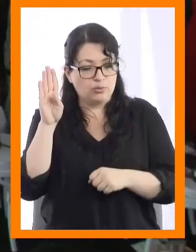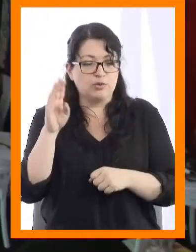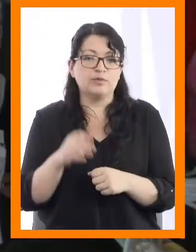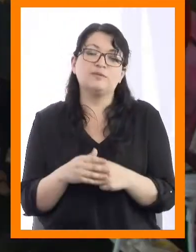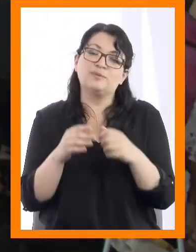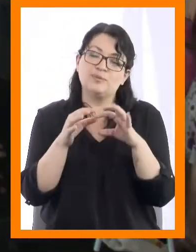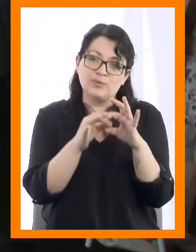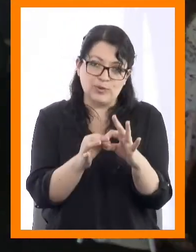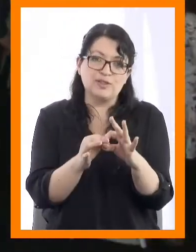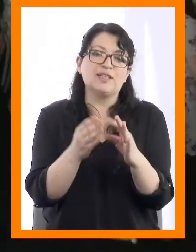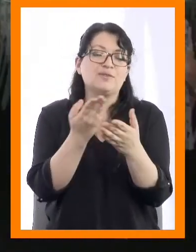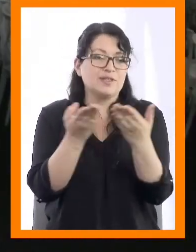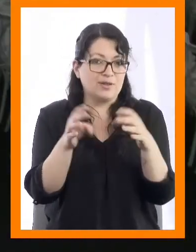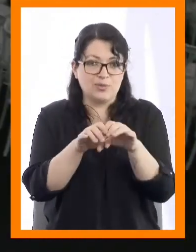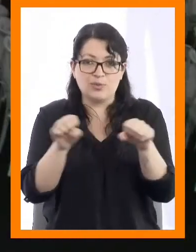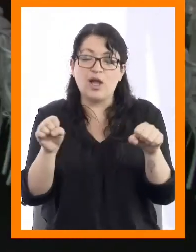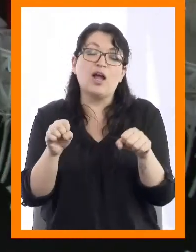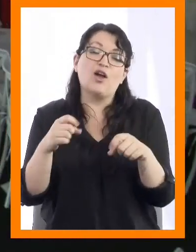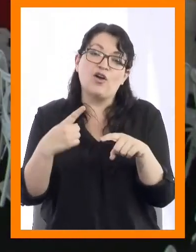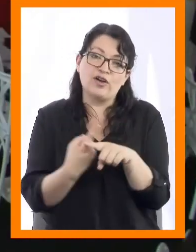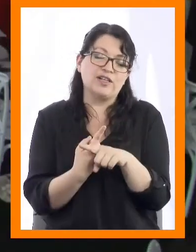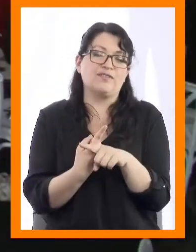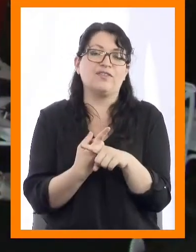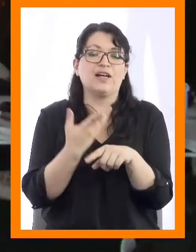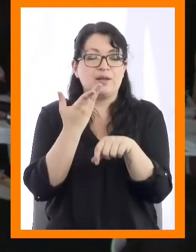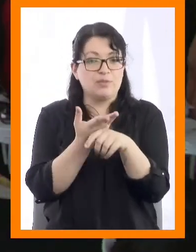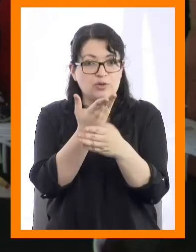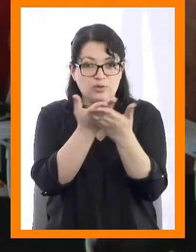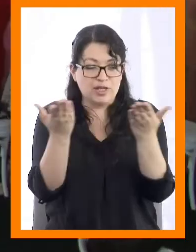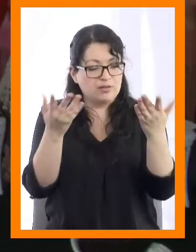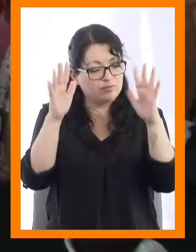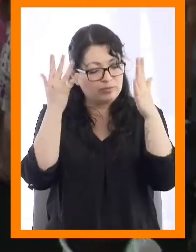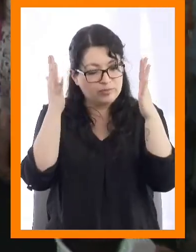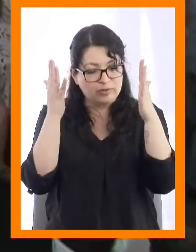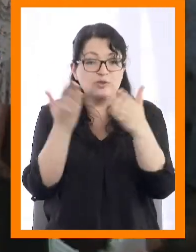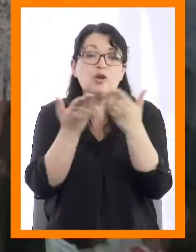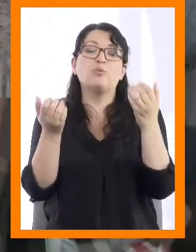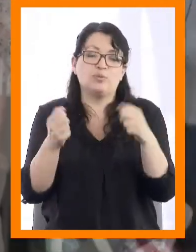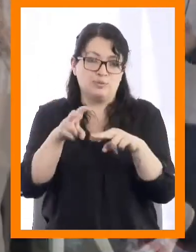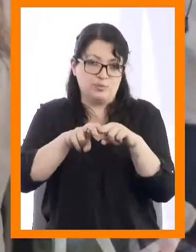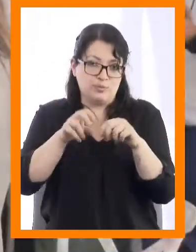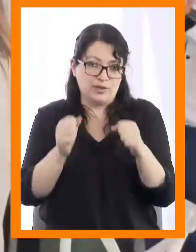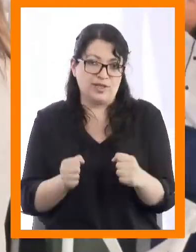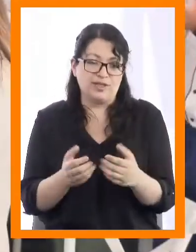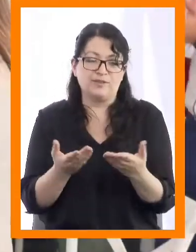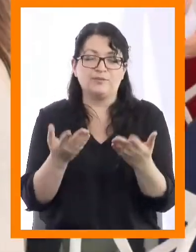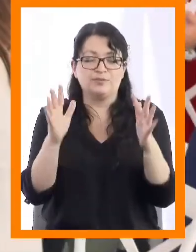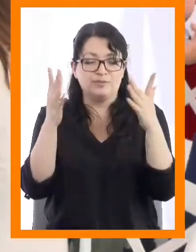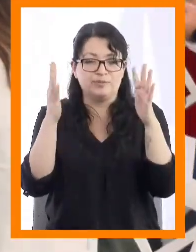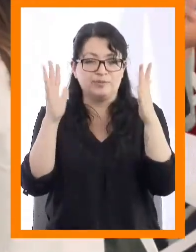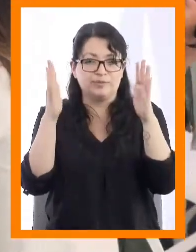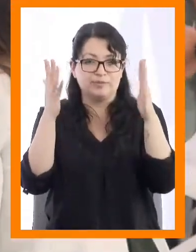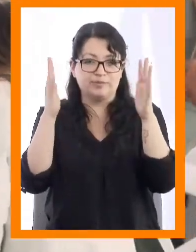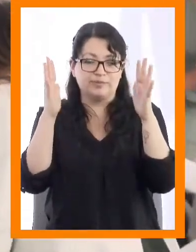Muchas gracias por su compromiso y nuevamente les pido un gran aplauso para todos ustedes. Pueden tomar asiento. Gracias.